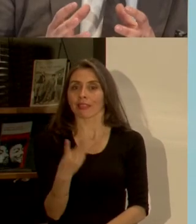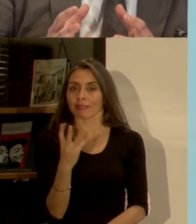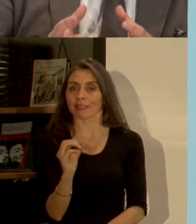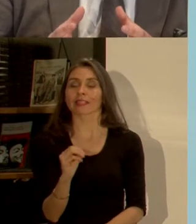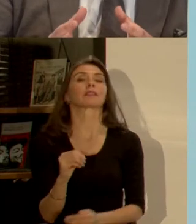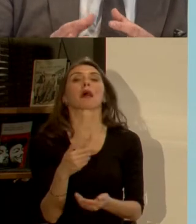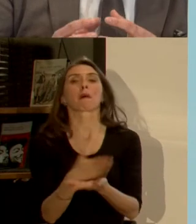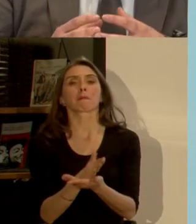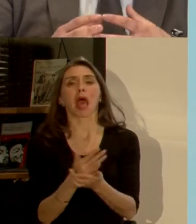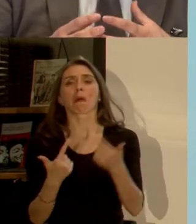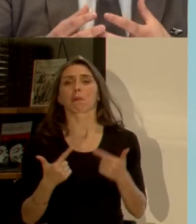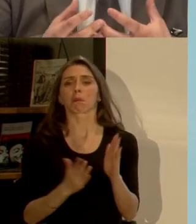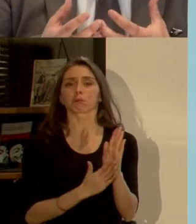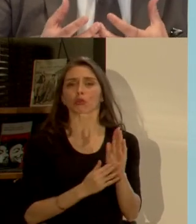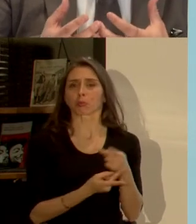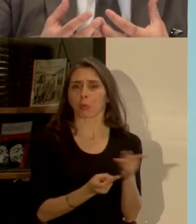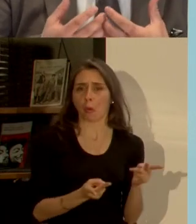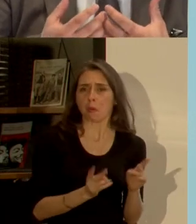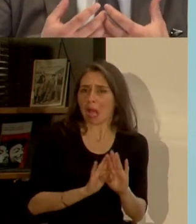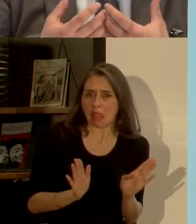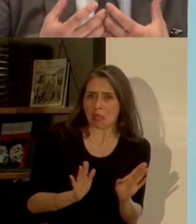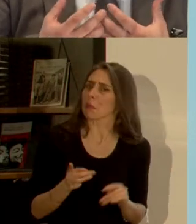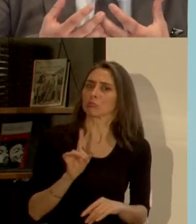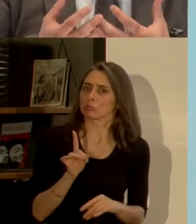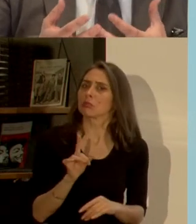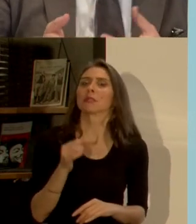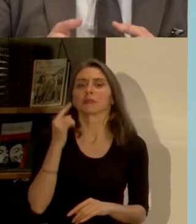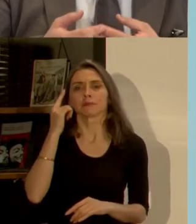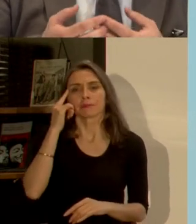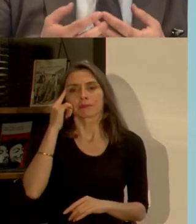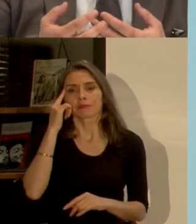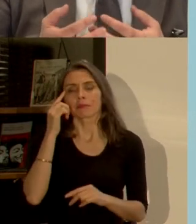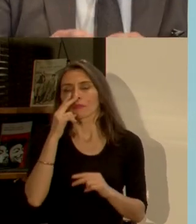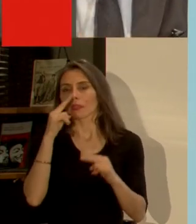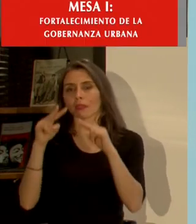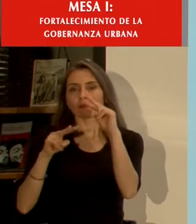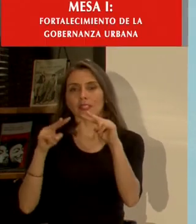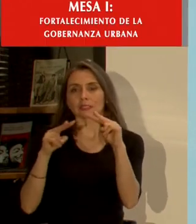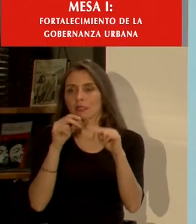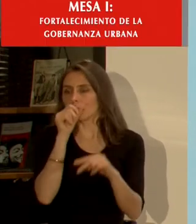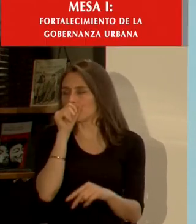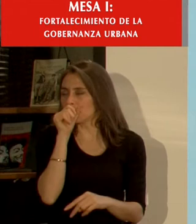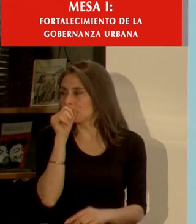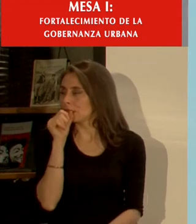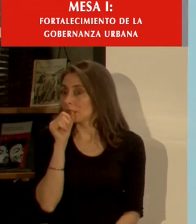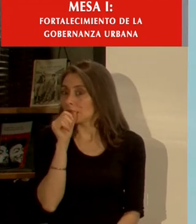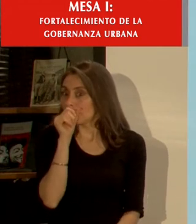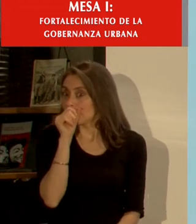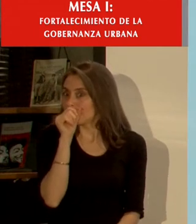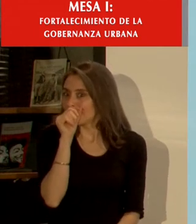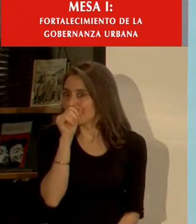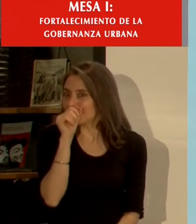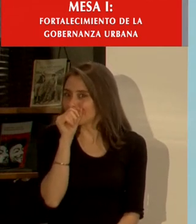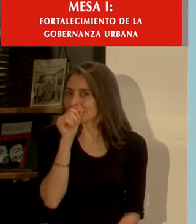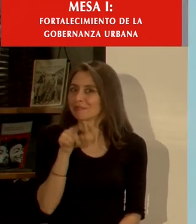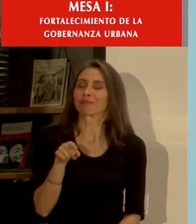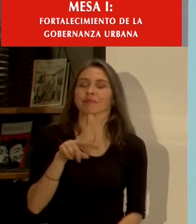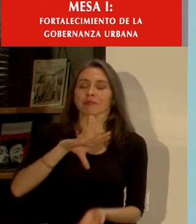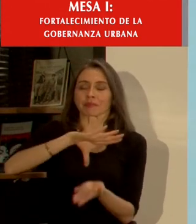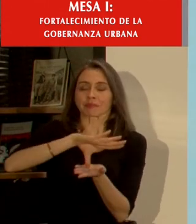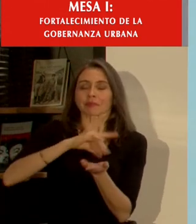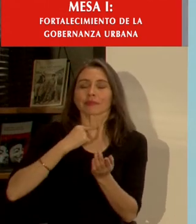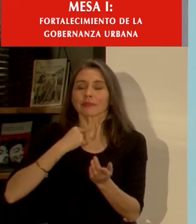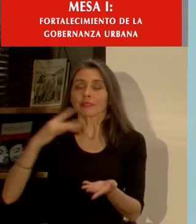una agenda de política pública no es simplemente una agenda de visión o de a dónde tenemos que aspirar como país